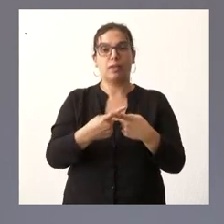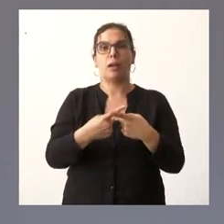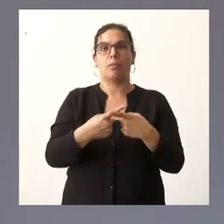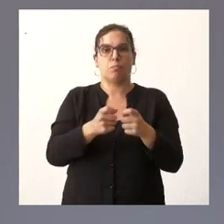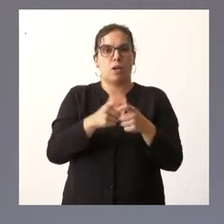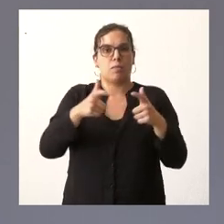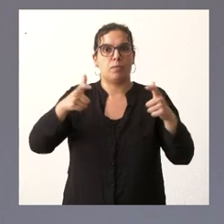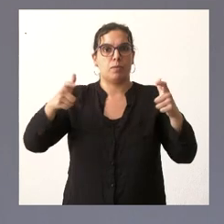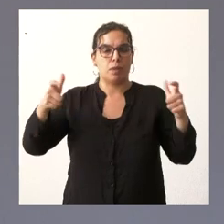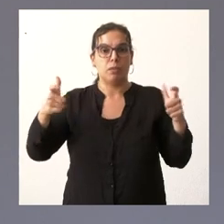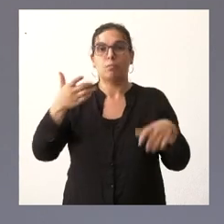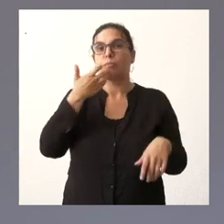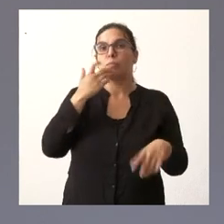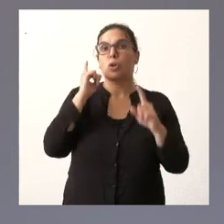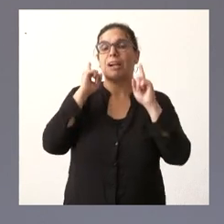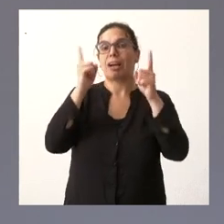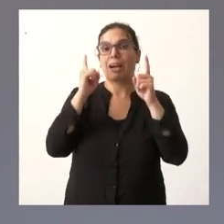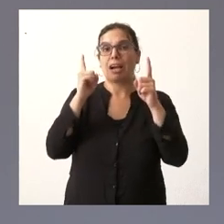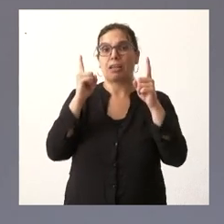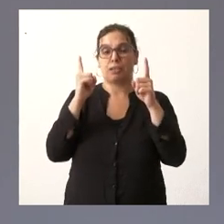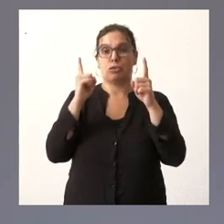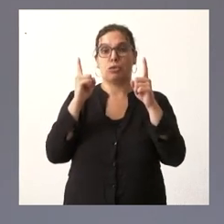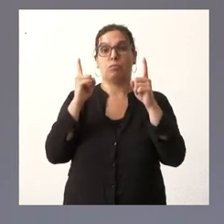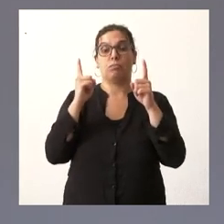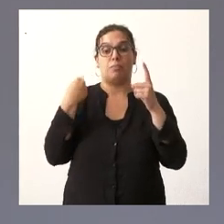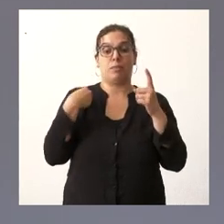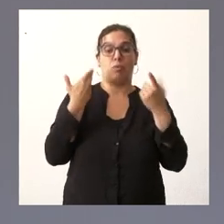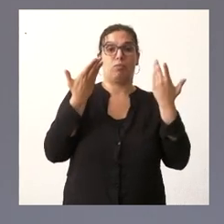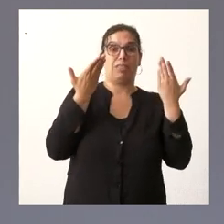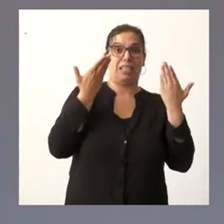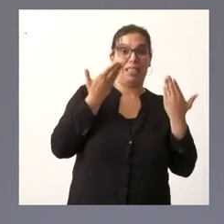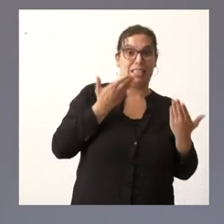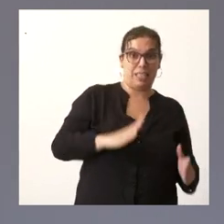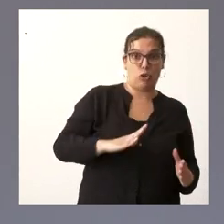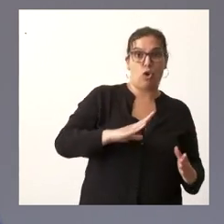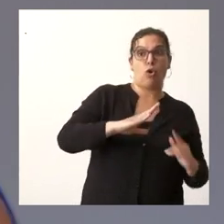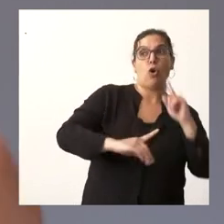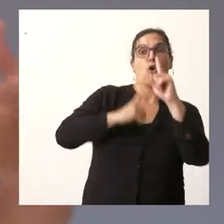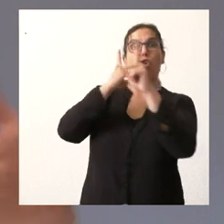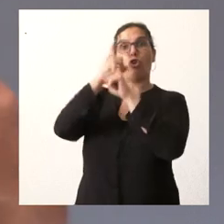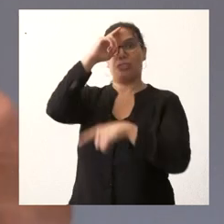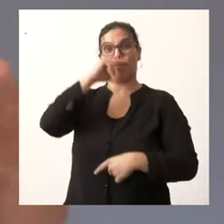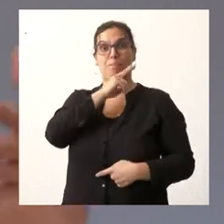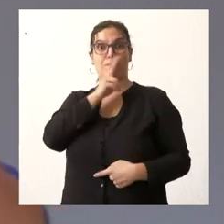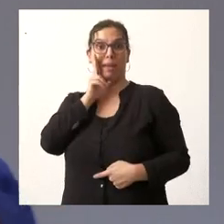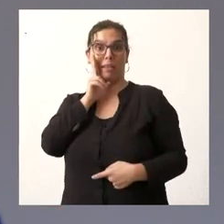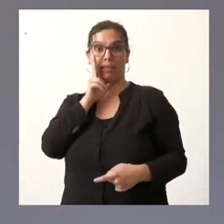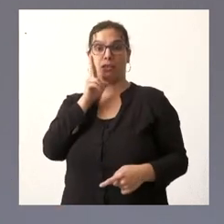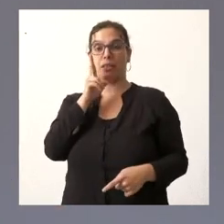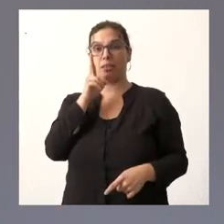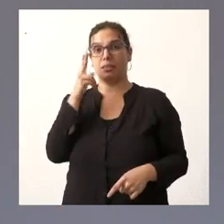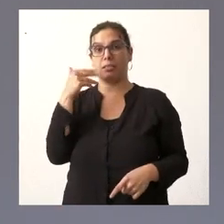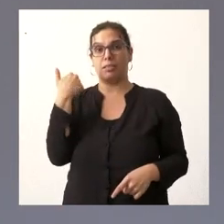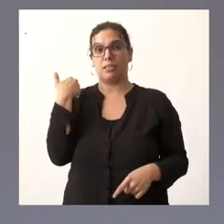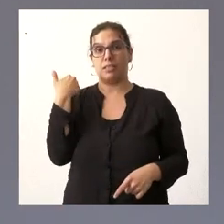por ejemplo el caso de la violencia filioparental la que se ejerce desde los hijos hacia los padres recientemente en